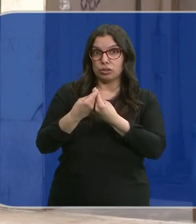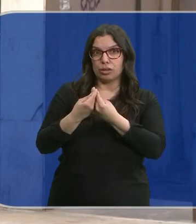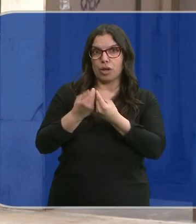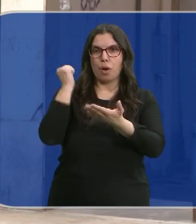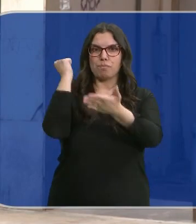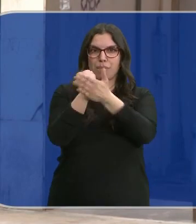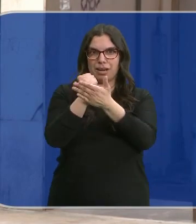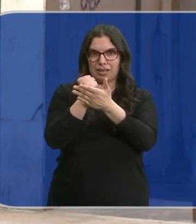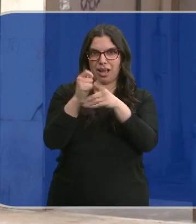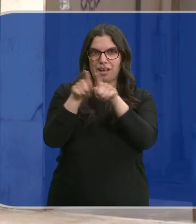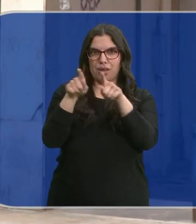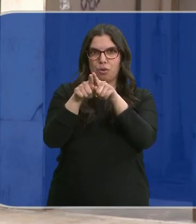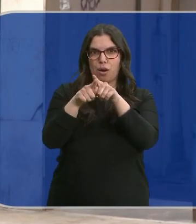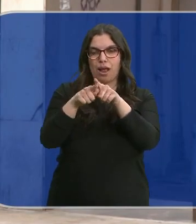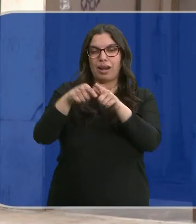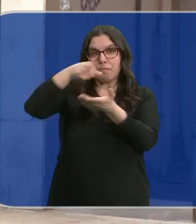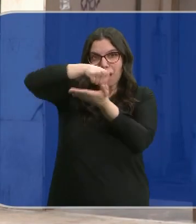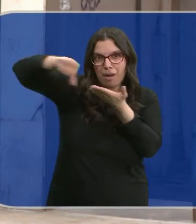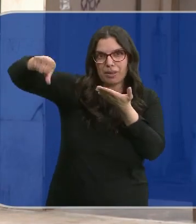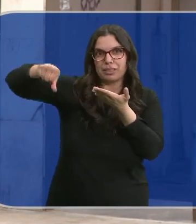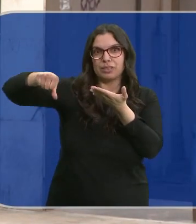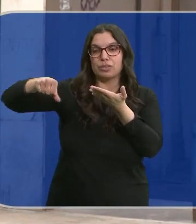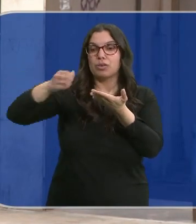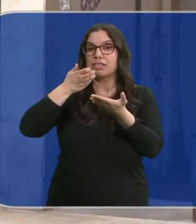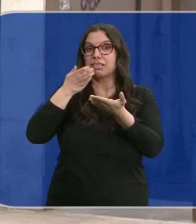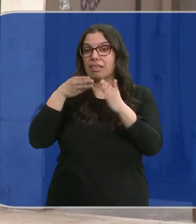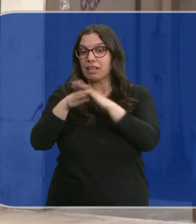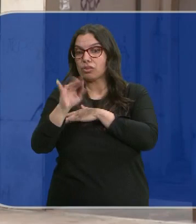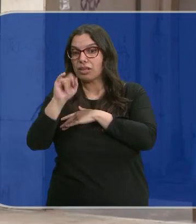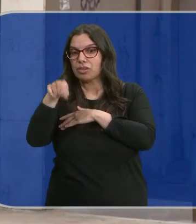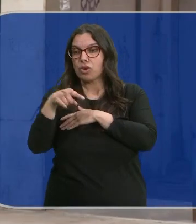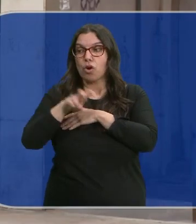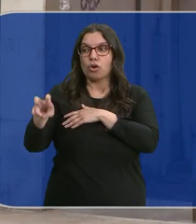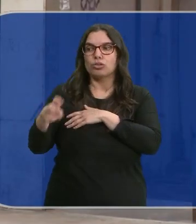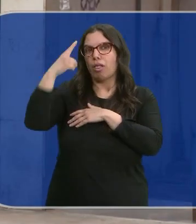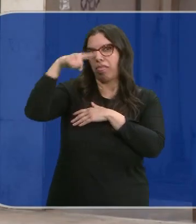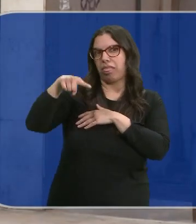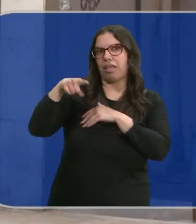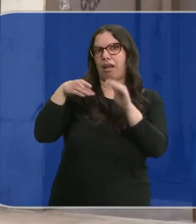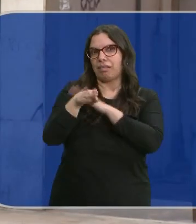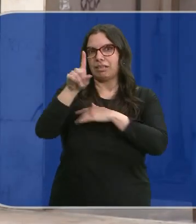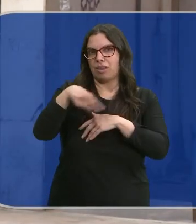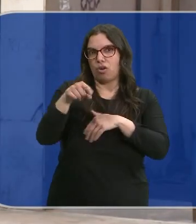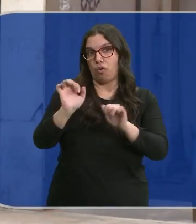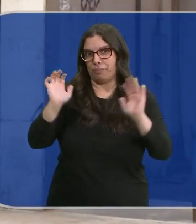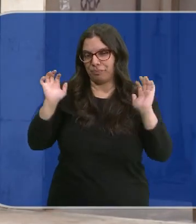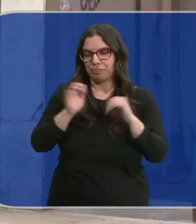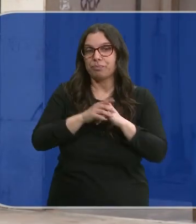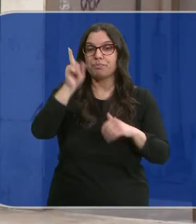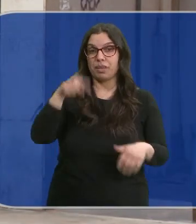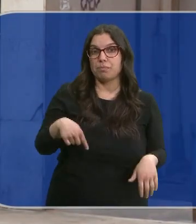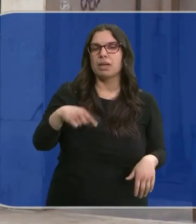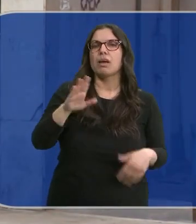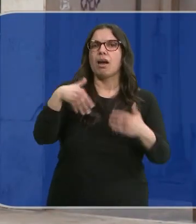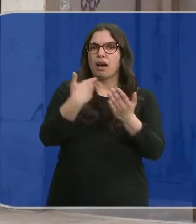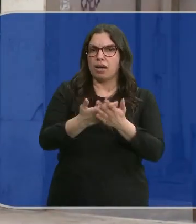marcado con pegamento para así avisar a sus compinches de si había gente dentro de la vivienda o no. También en una de estas viviendas los ladrones